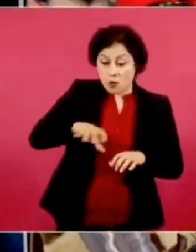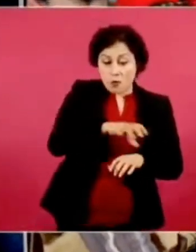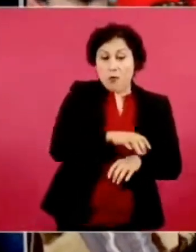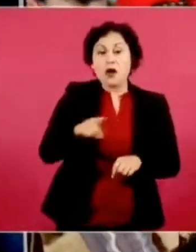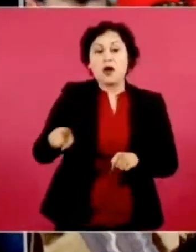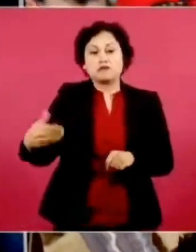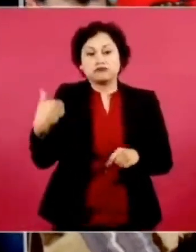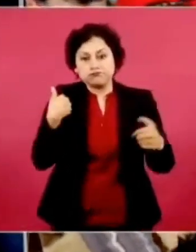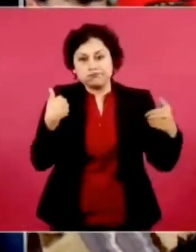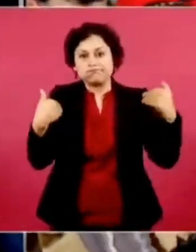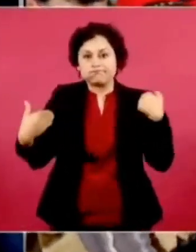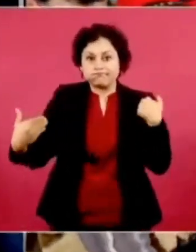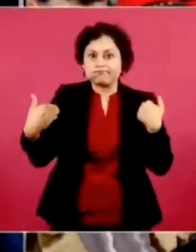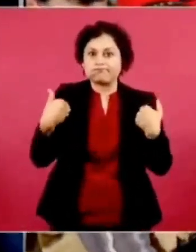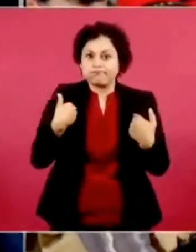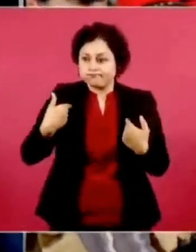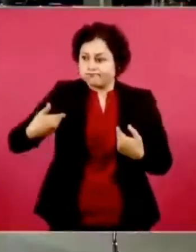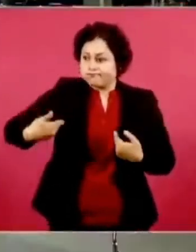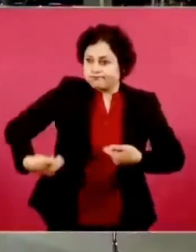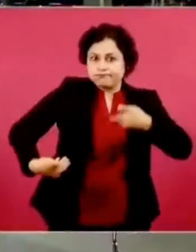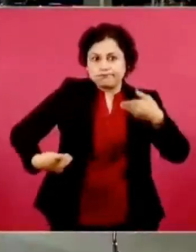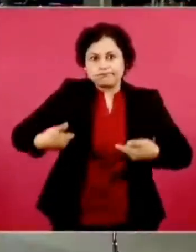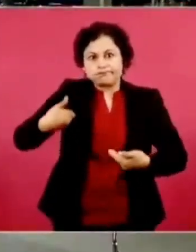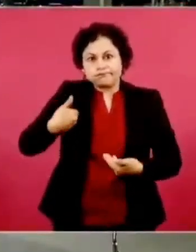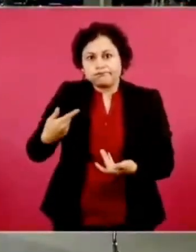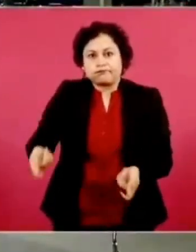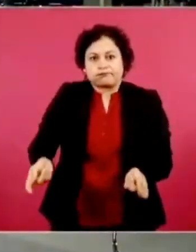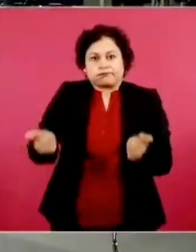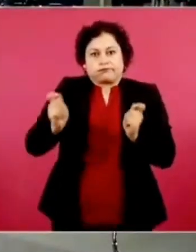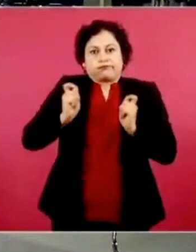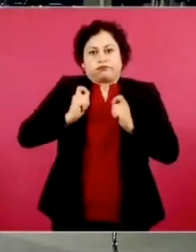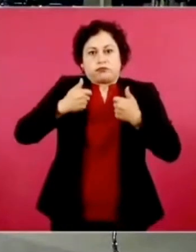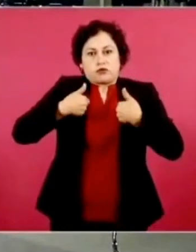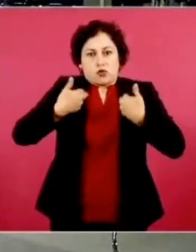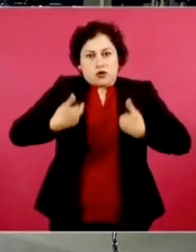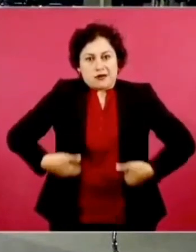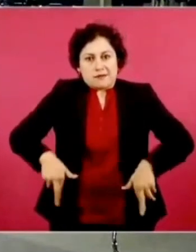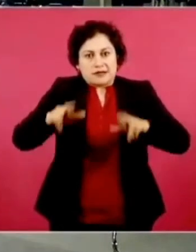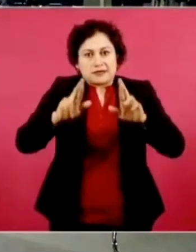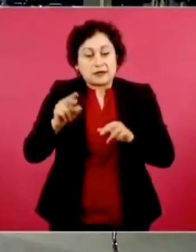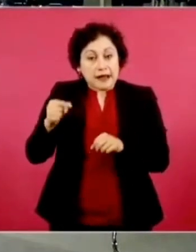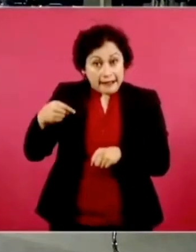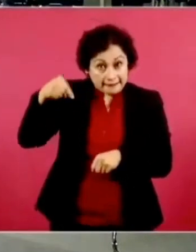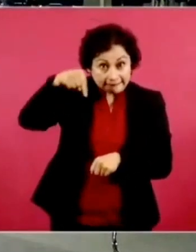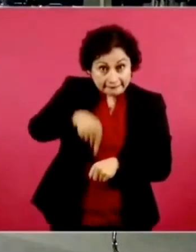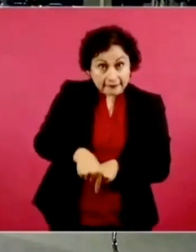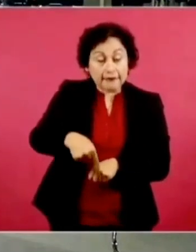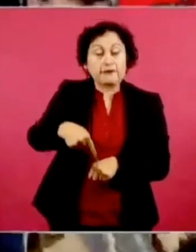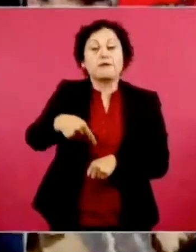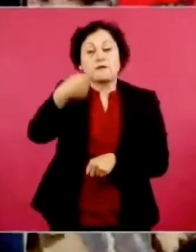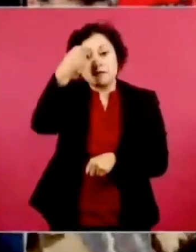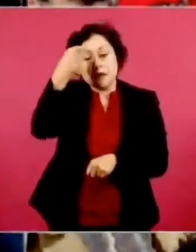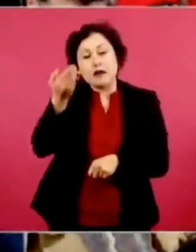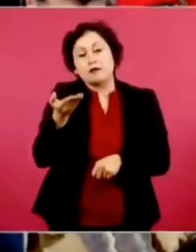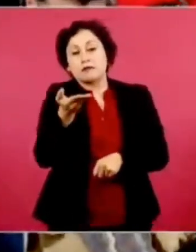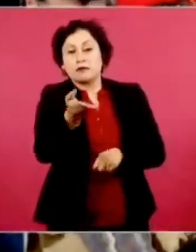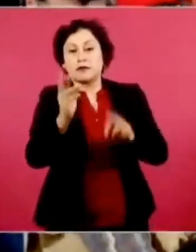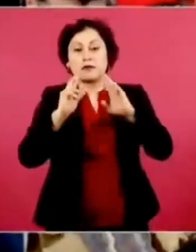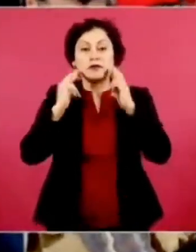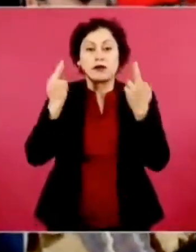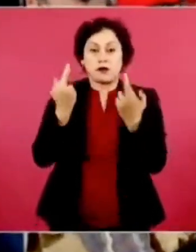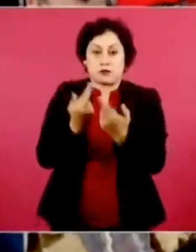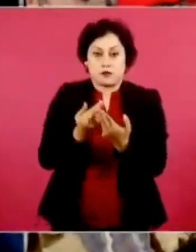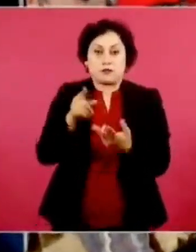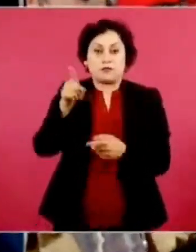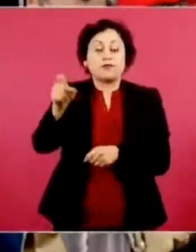pedido que yo sea su voz aquí en la mañanera para poder dar esta reunión. En la Secretaría de